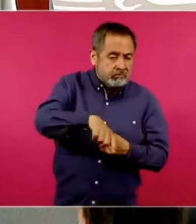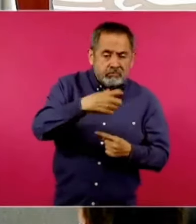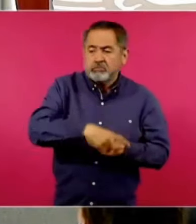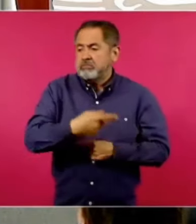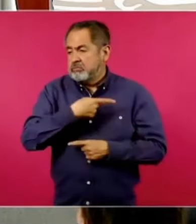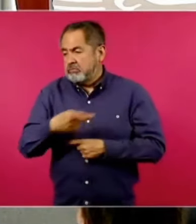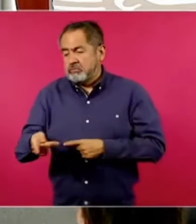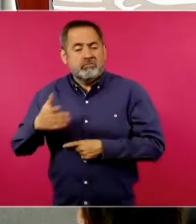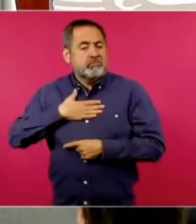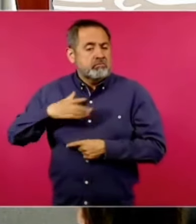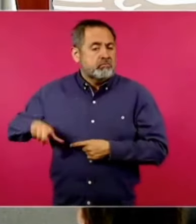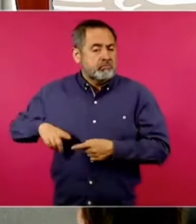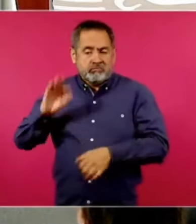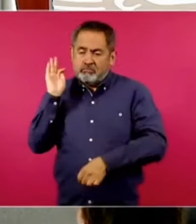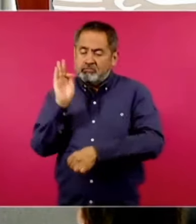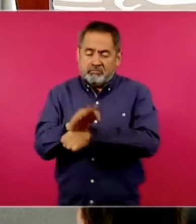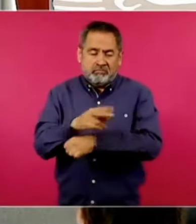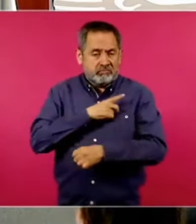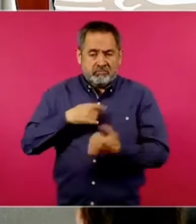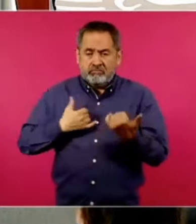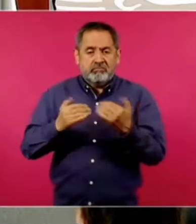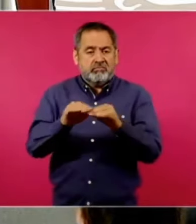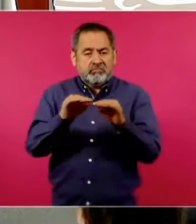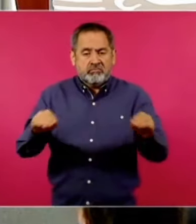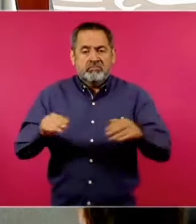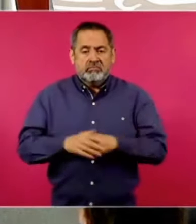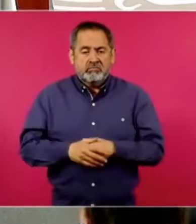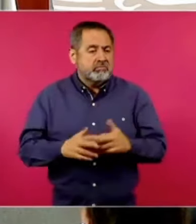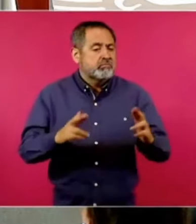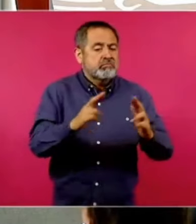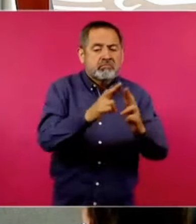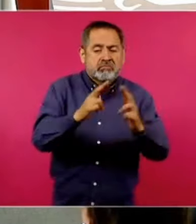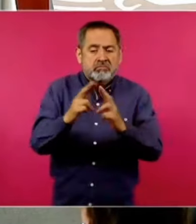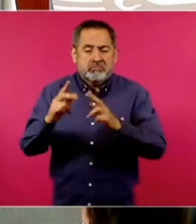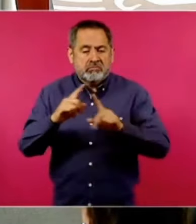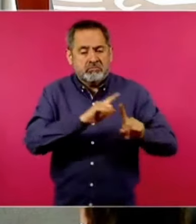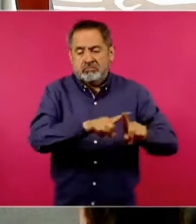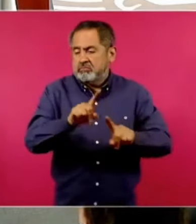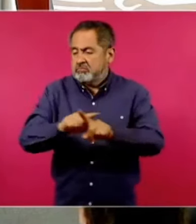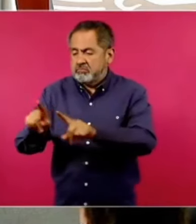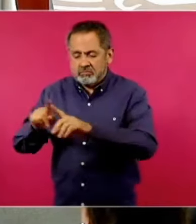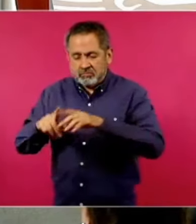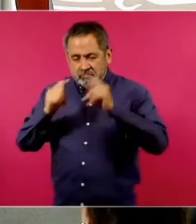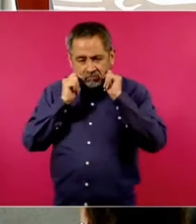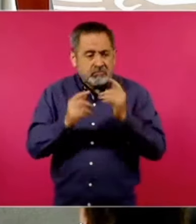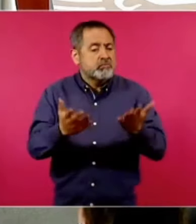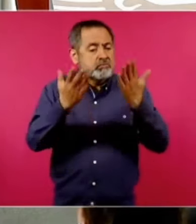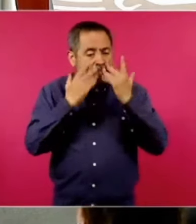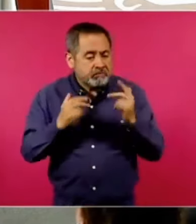de cualquier religión, a libres pensadores,